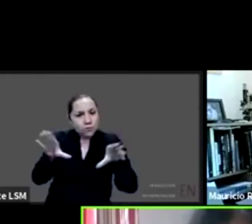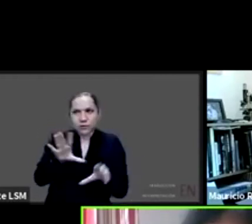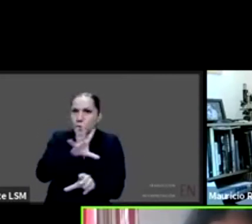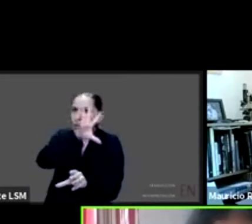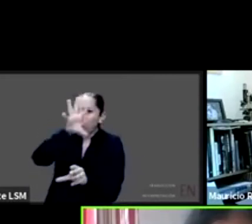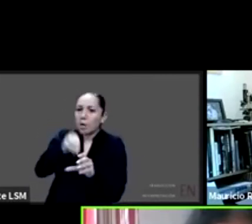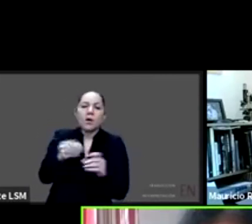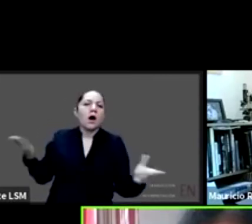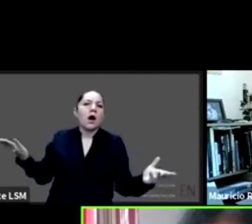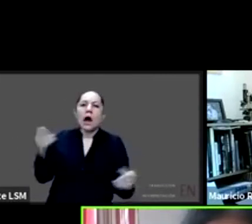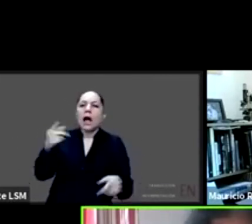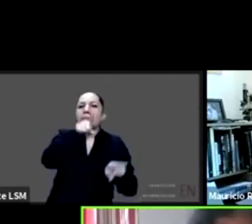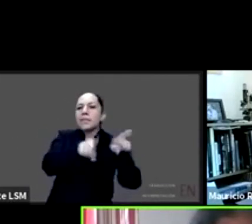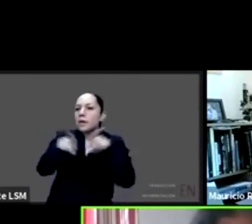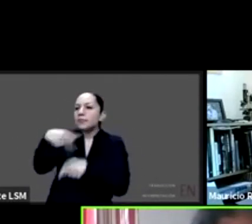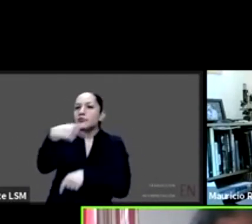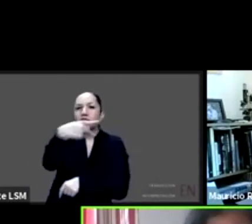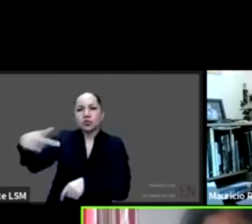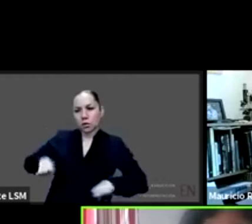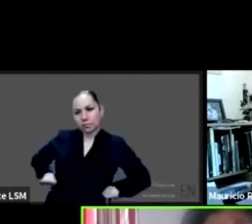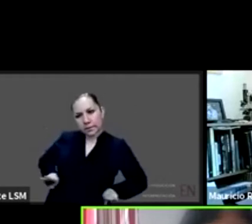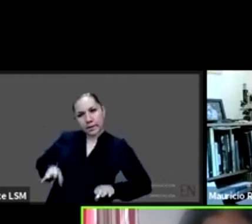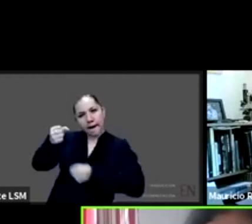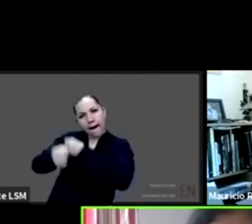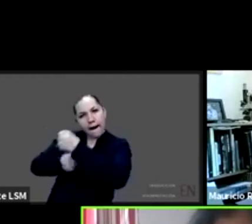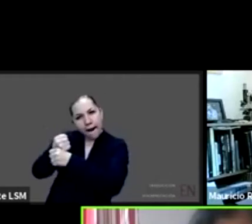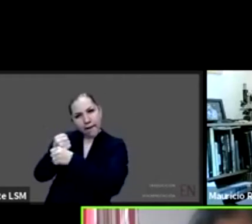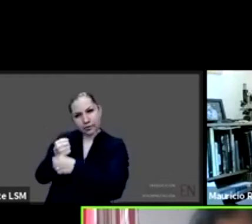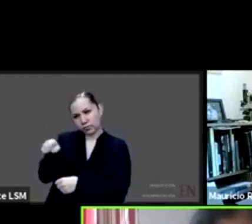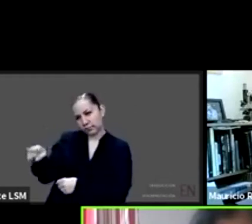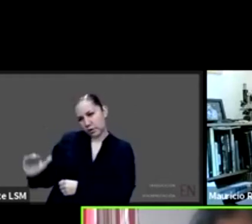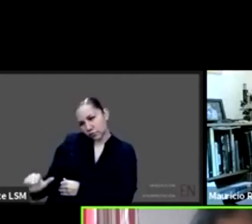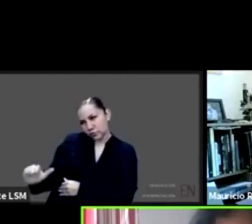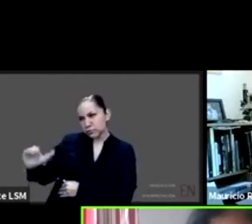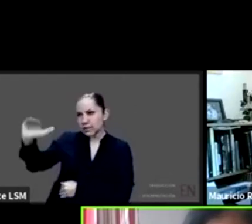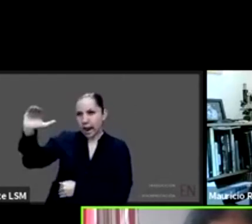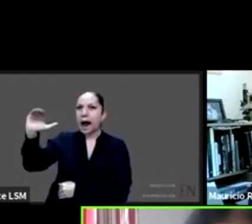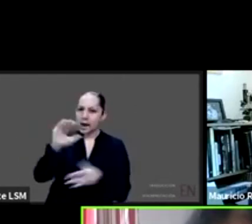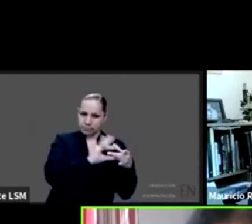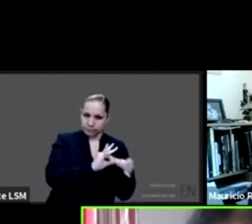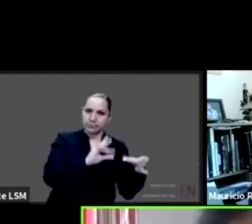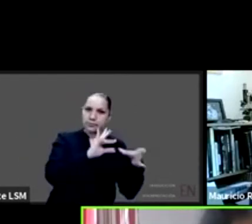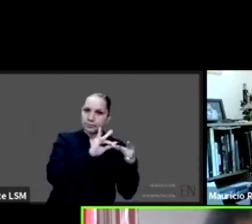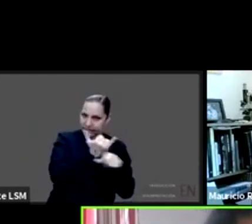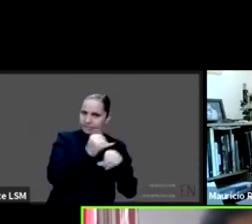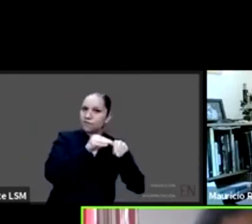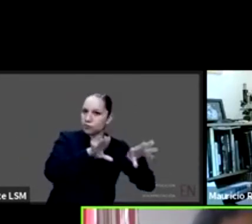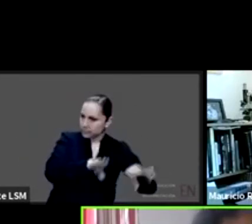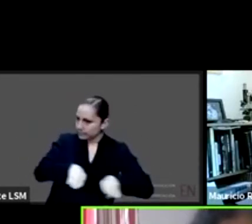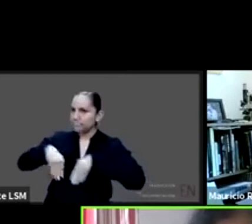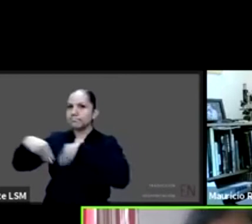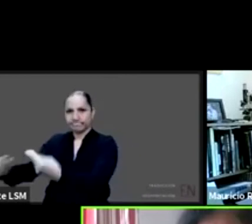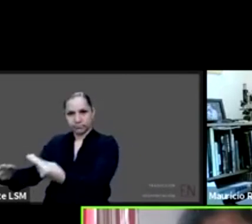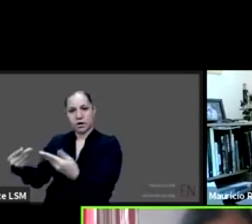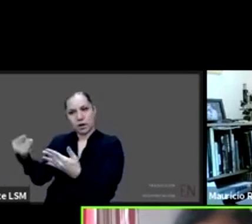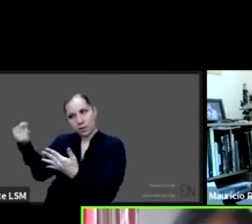acuerdo también a su madurez y también de acuerdo a su situación. Seguramente Margarita, ya Mauricio lo